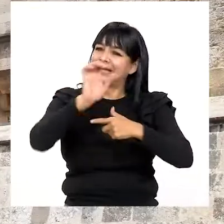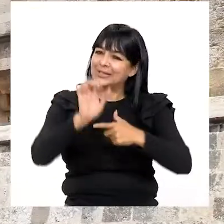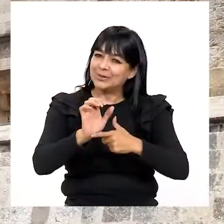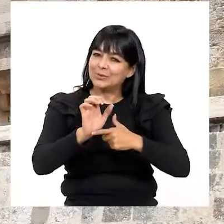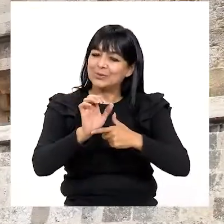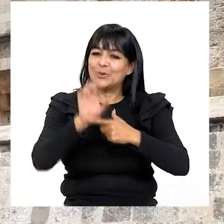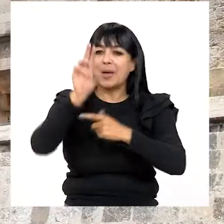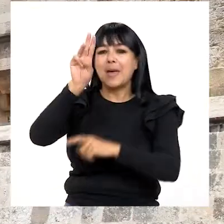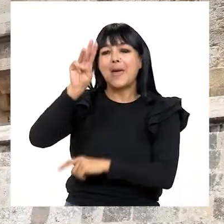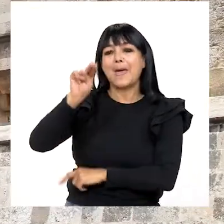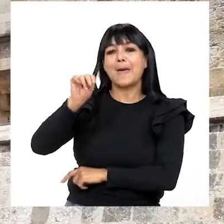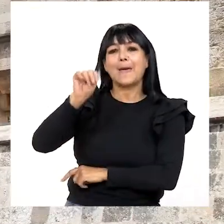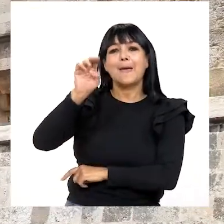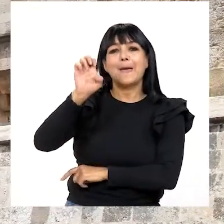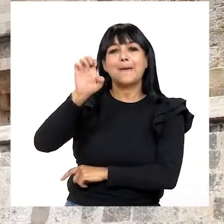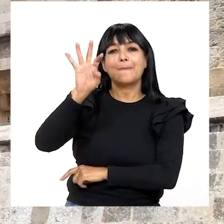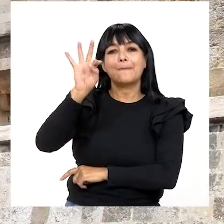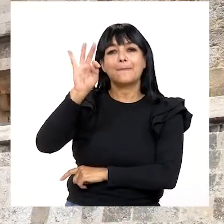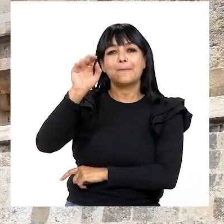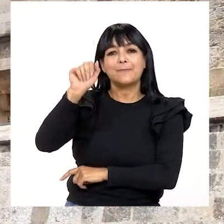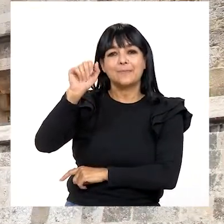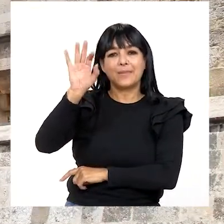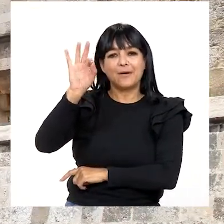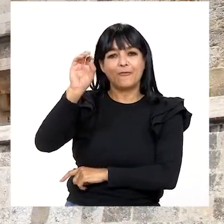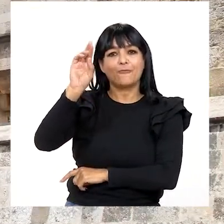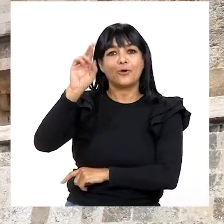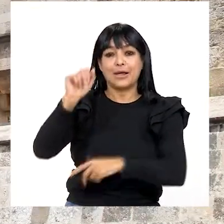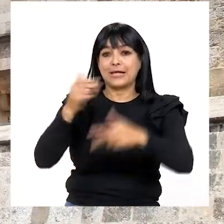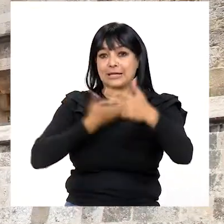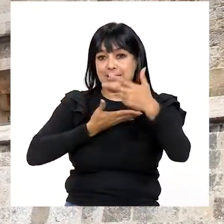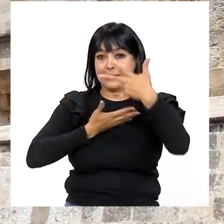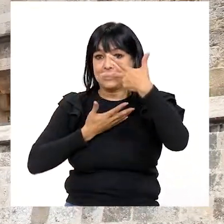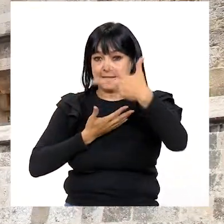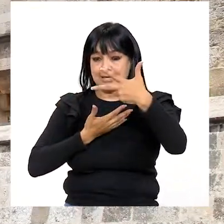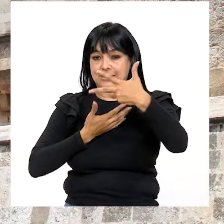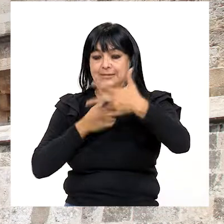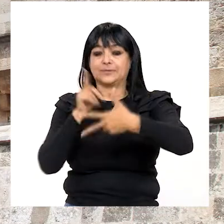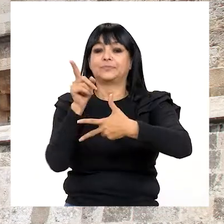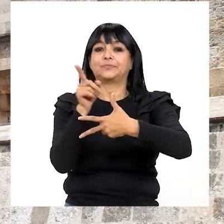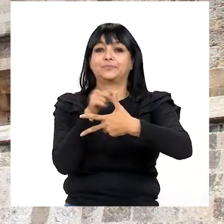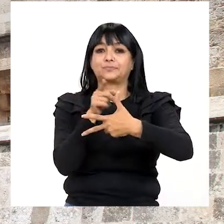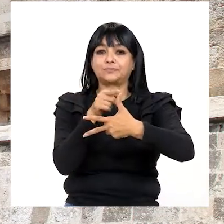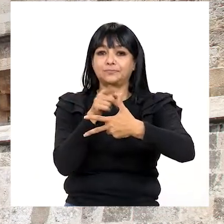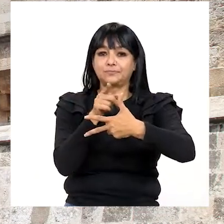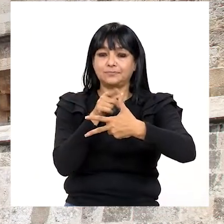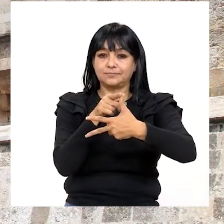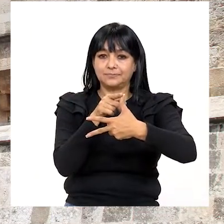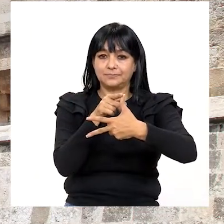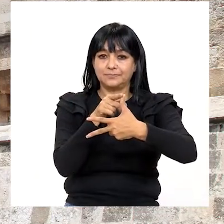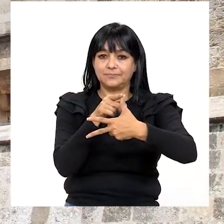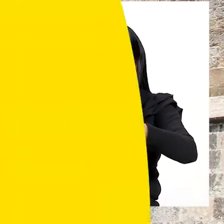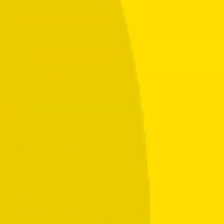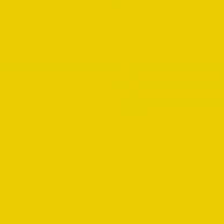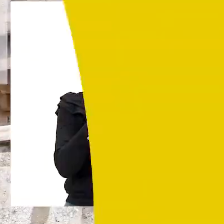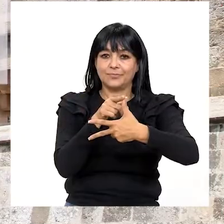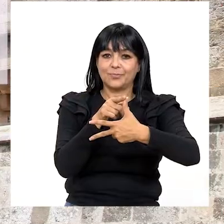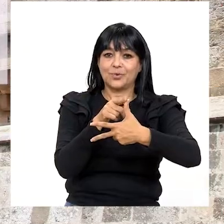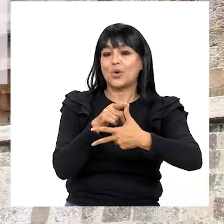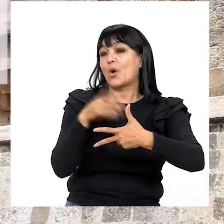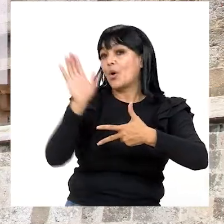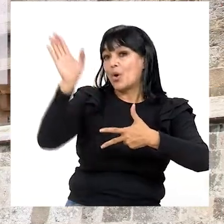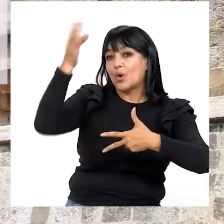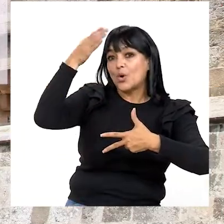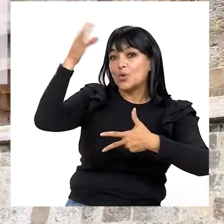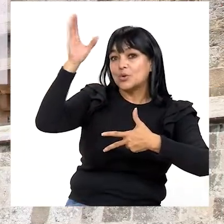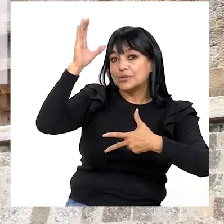Básicamente, las metáforas tienen tres elementos muy importantes y son 1. La